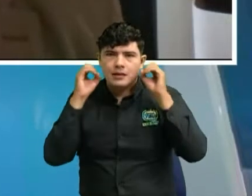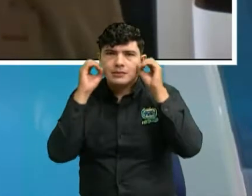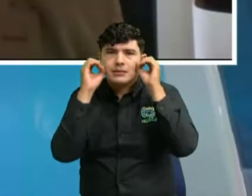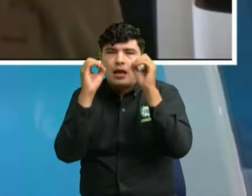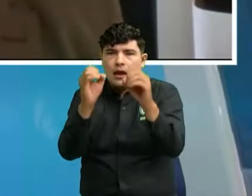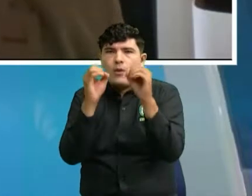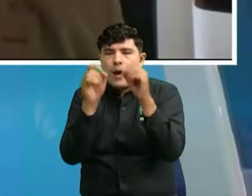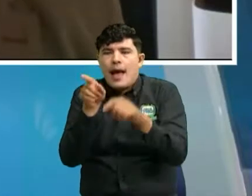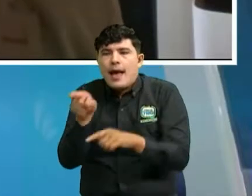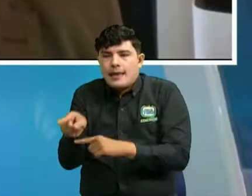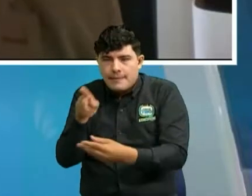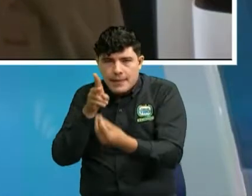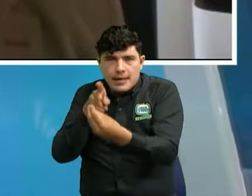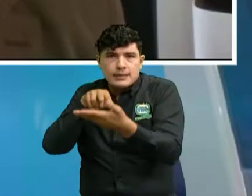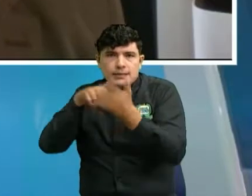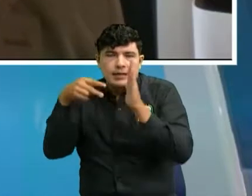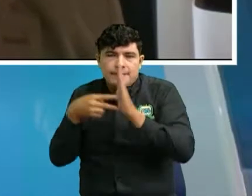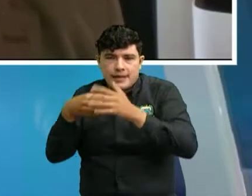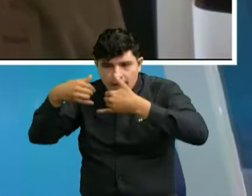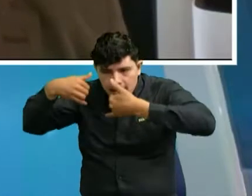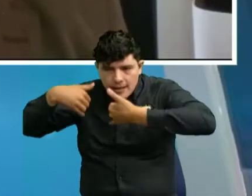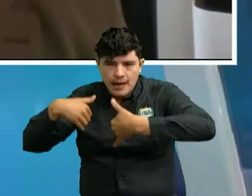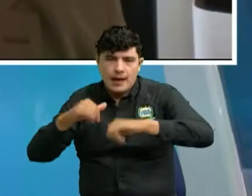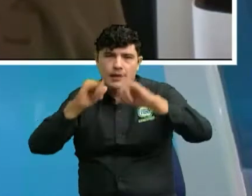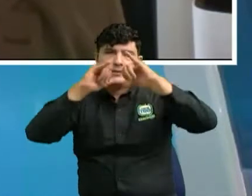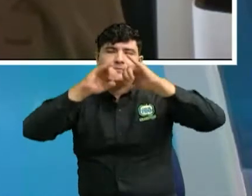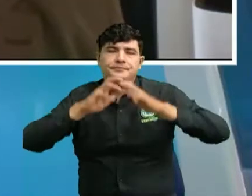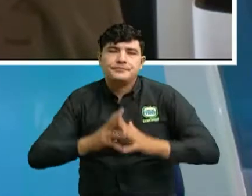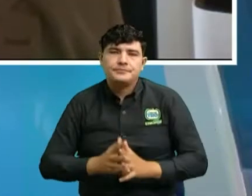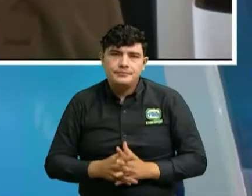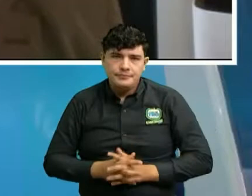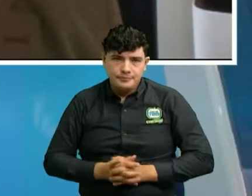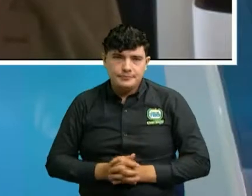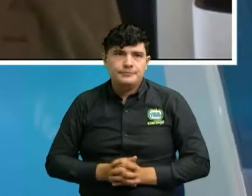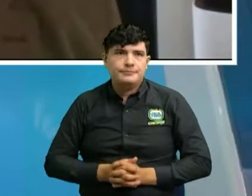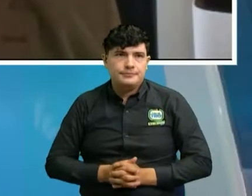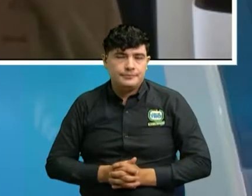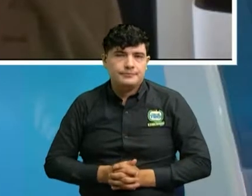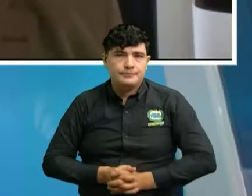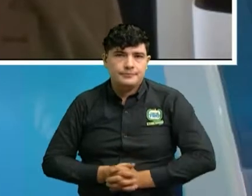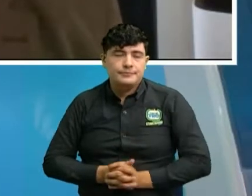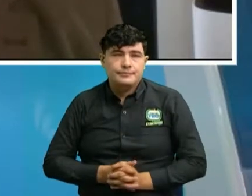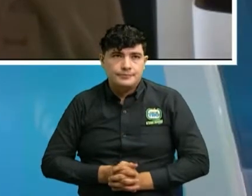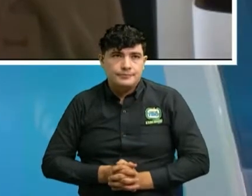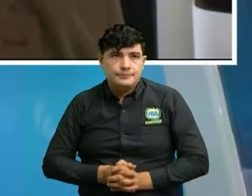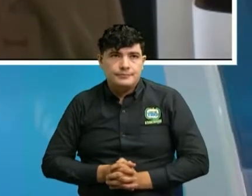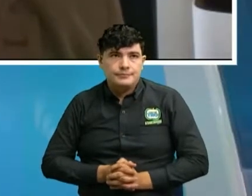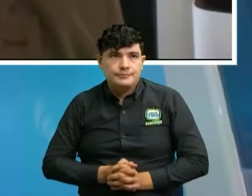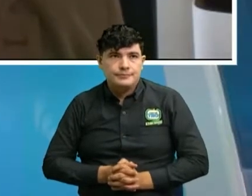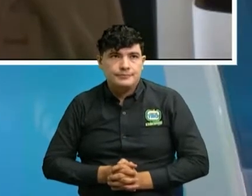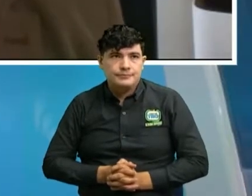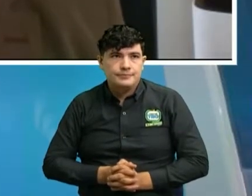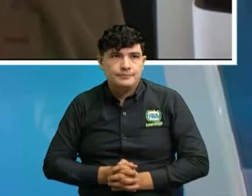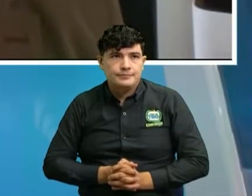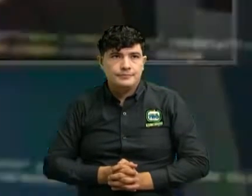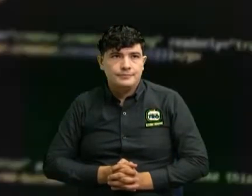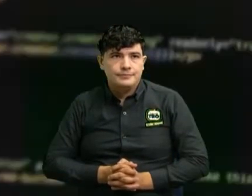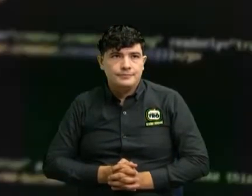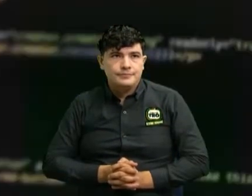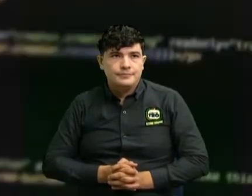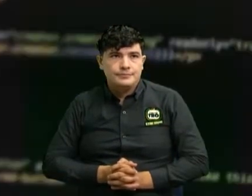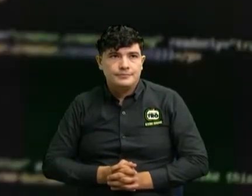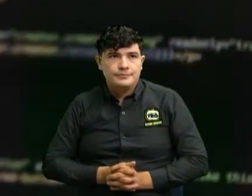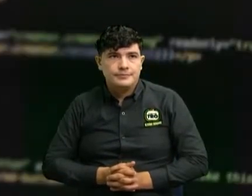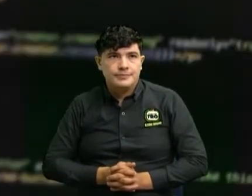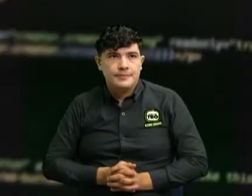víctima de una estafa, de una suplantación, como lo hablaba inicialmente en la introducción del programa, del video con el